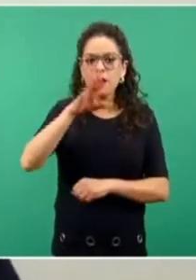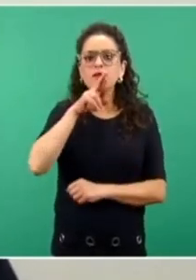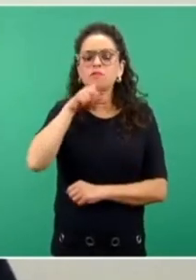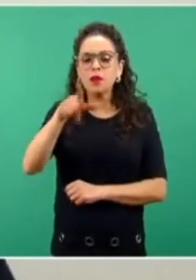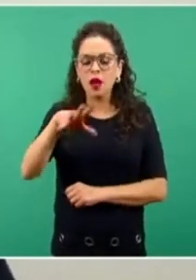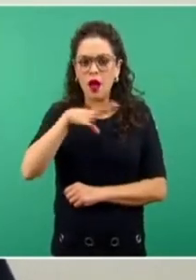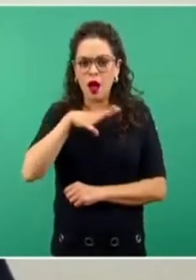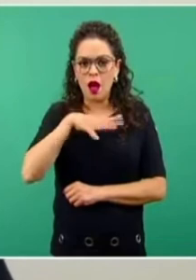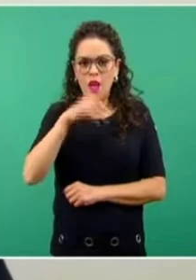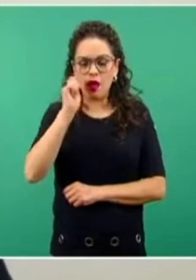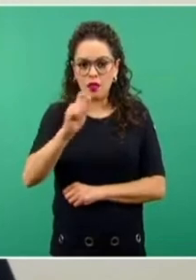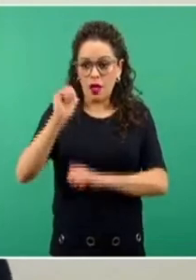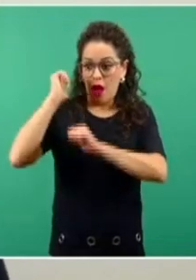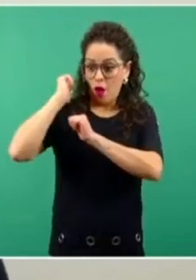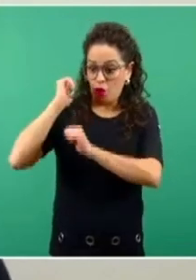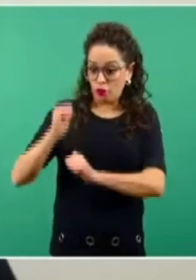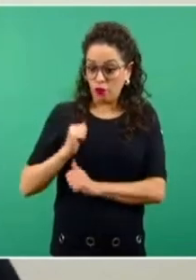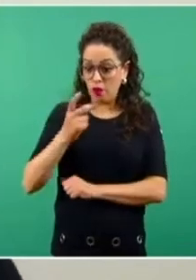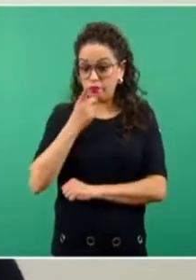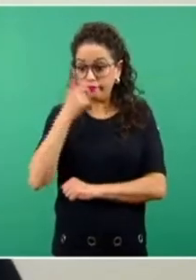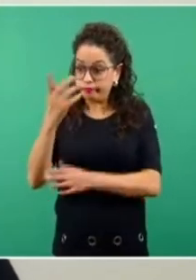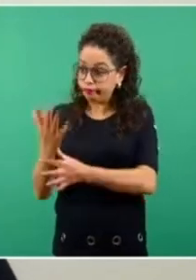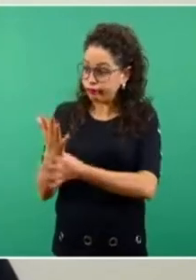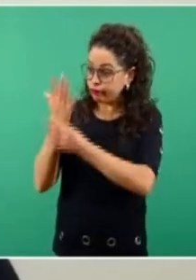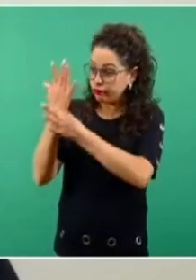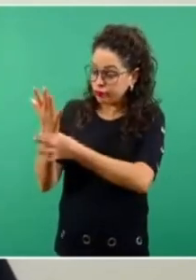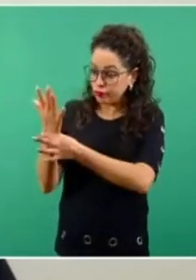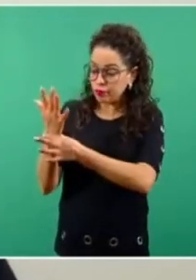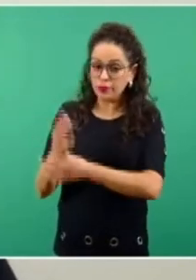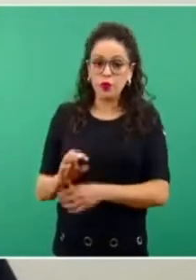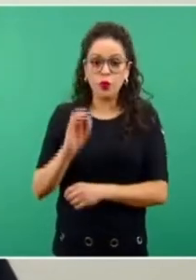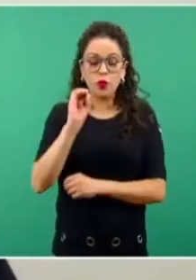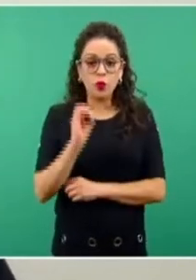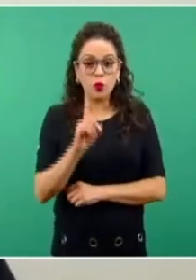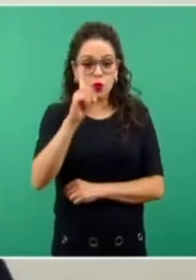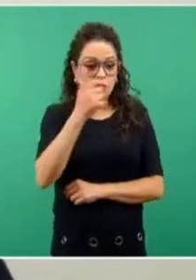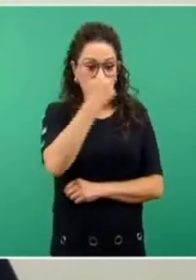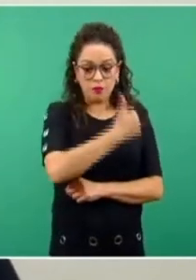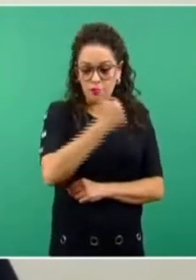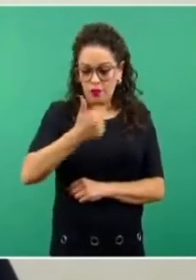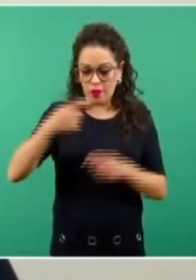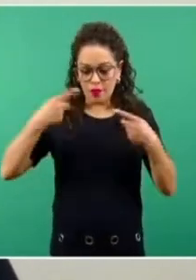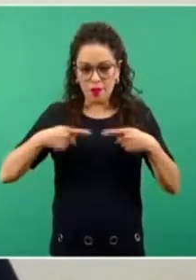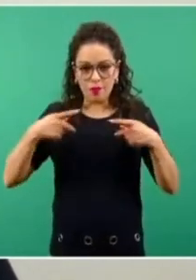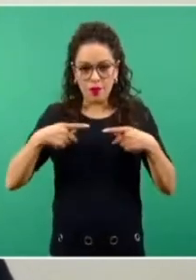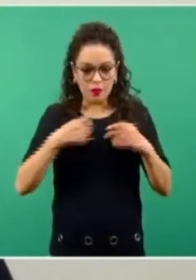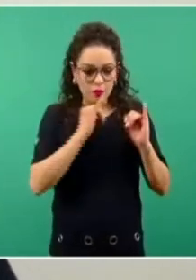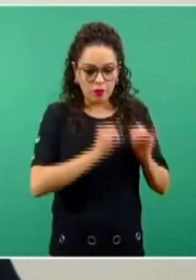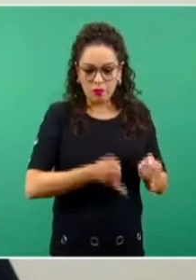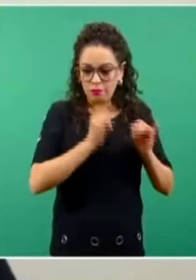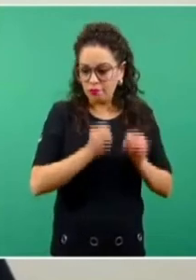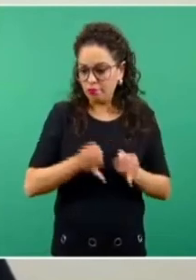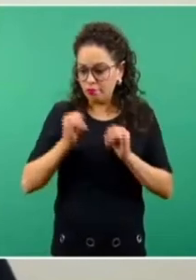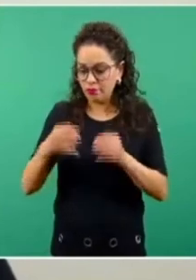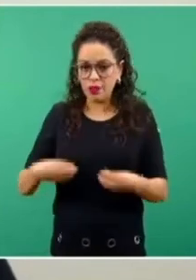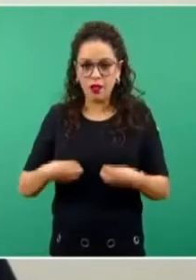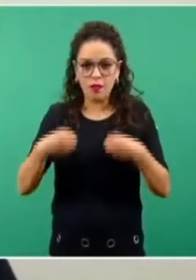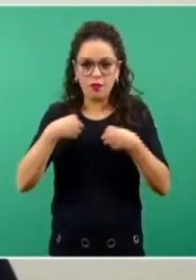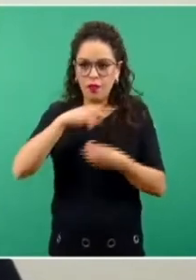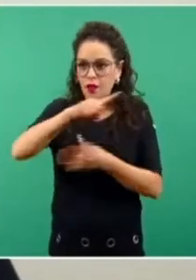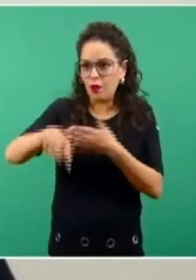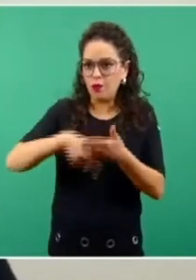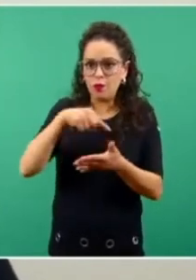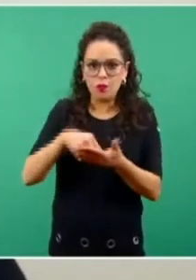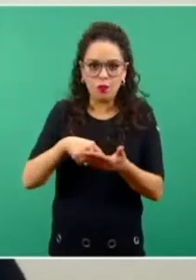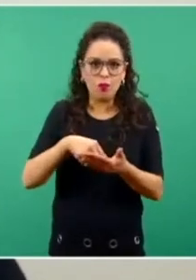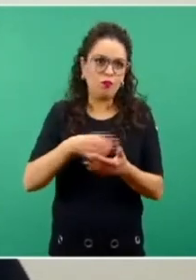se tenga tanto de las autoridades como de la respuesta de cada uno de nosotros que conformamos la ciudadanía y la población